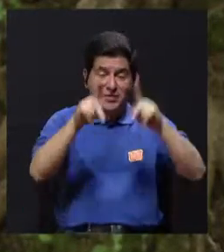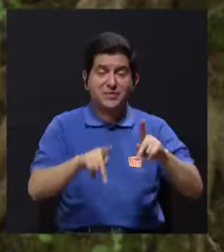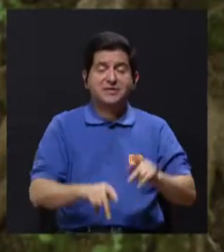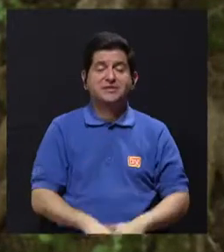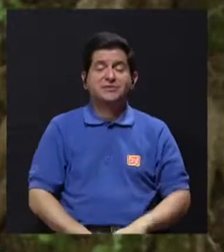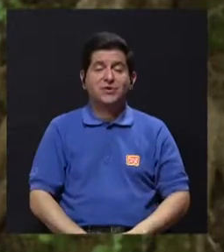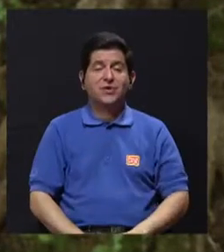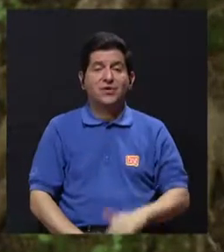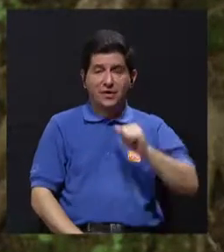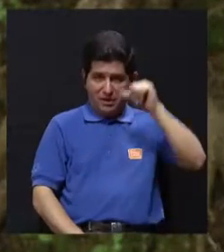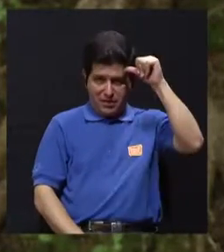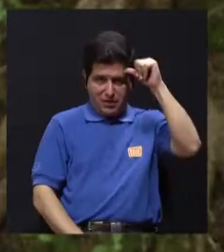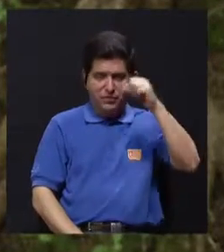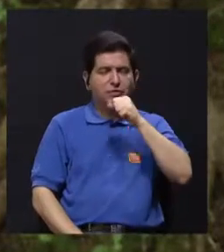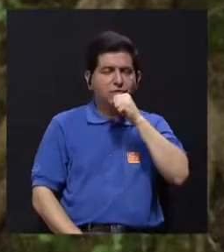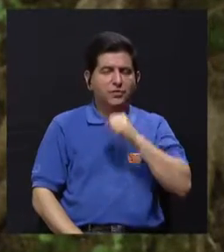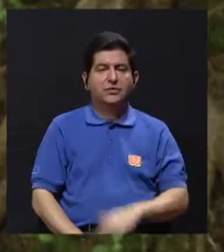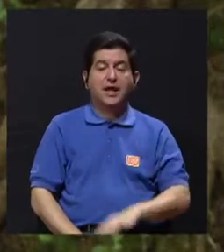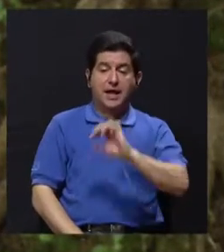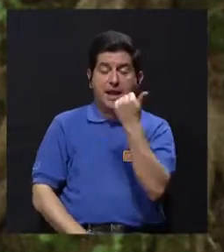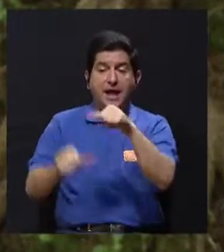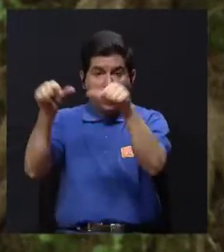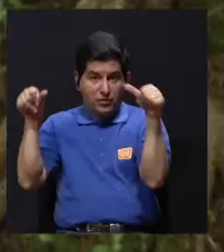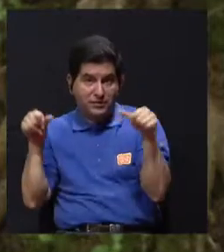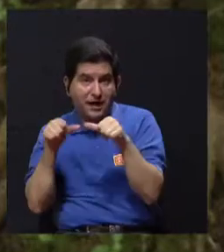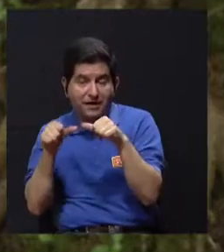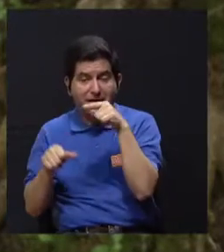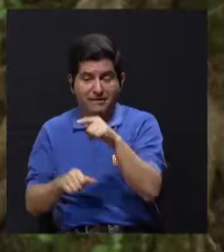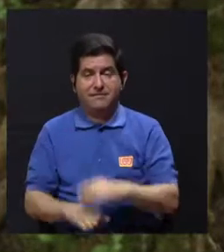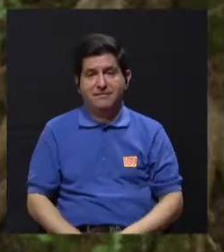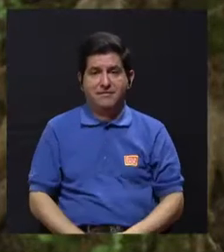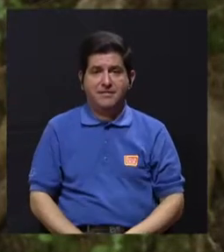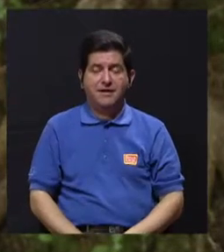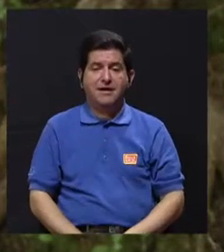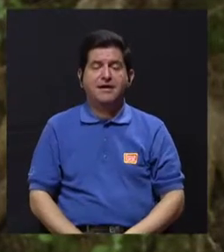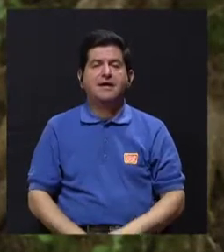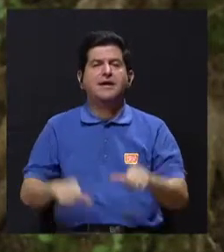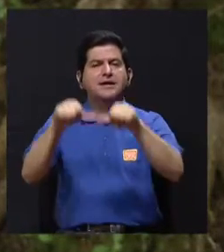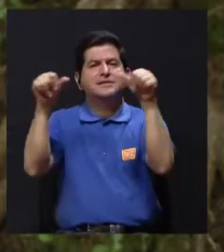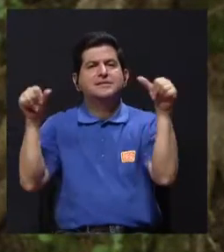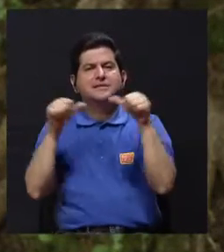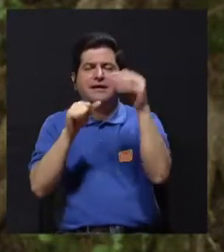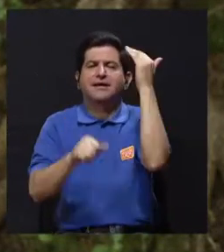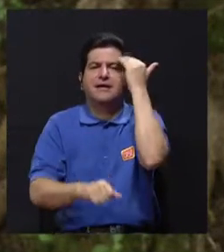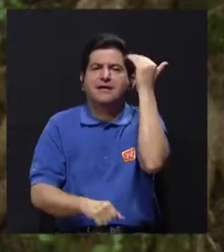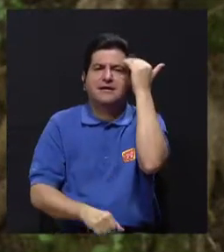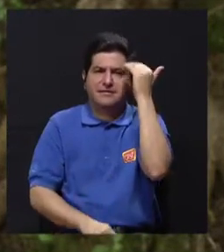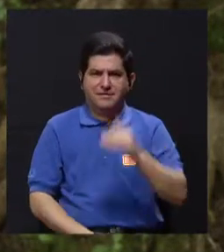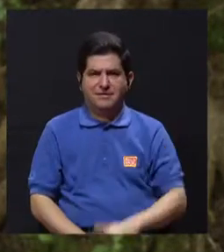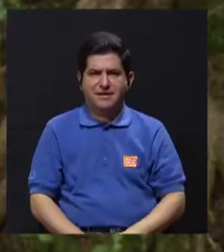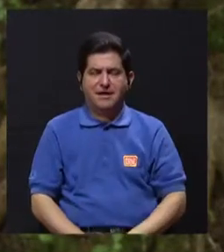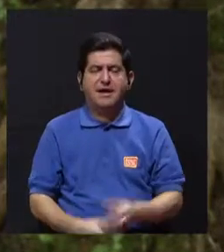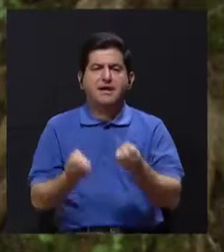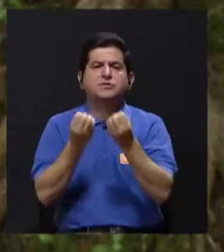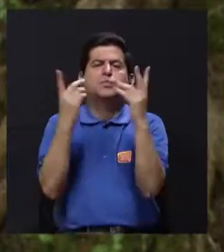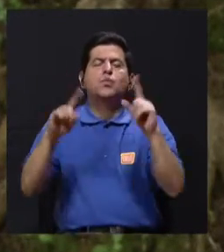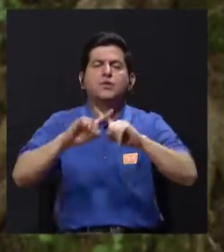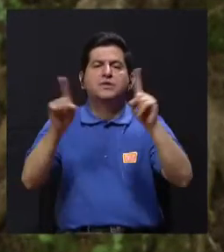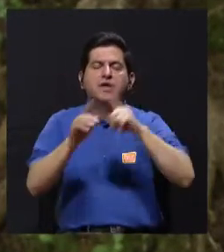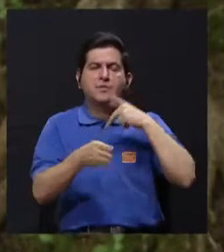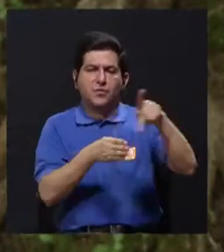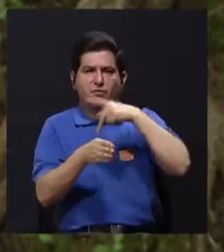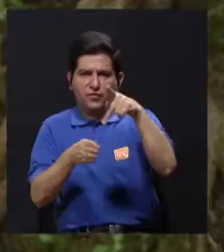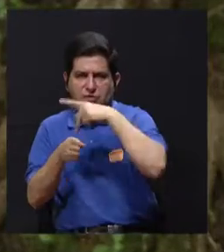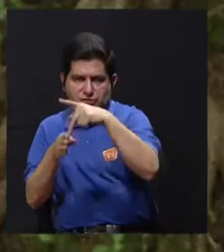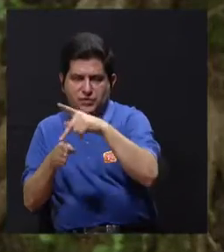necesariamente es cuando ya es una persona mayor. Por otro lado, la gerontología, esta es una rama del